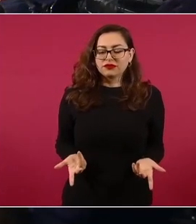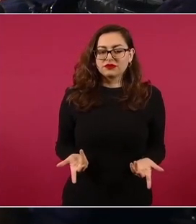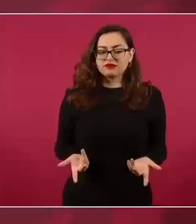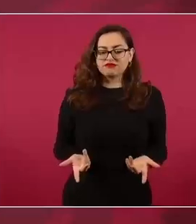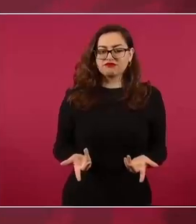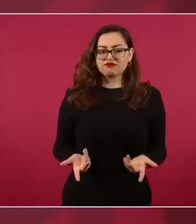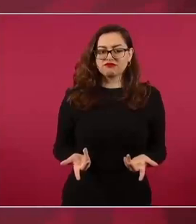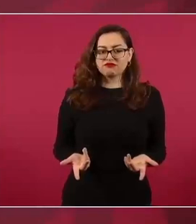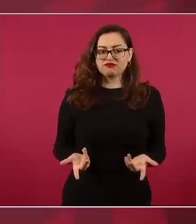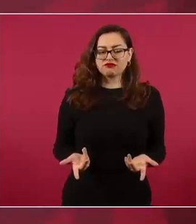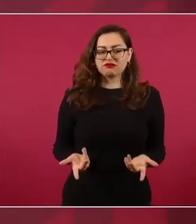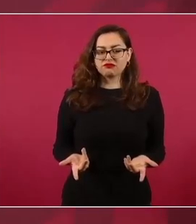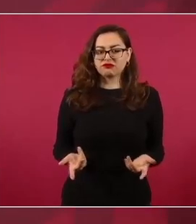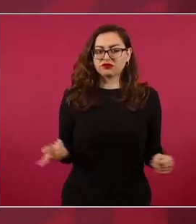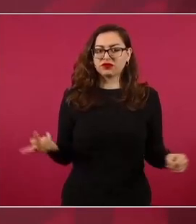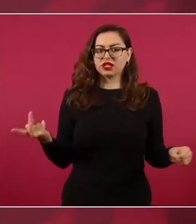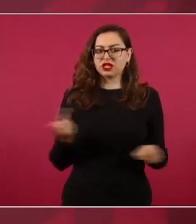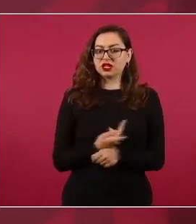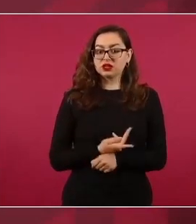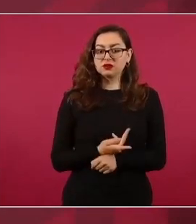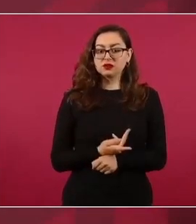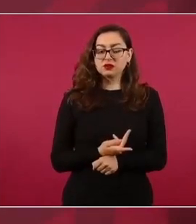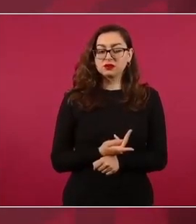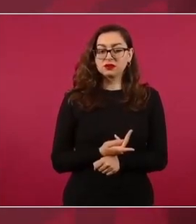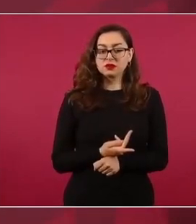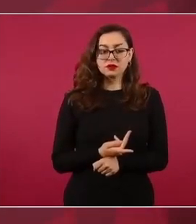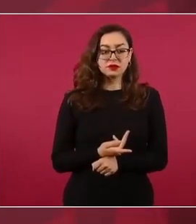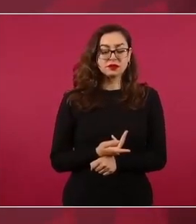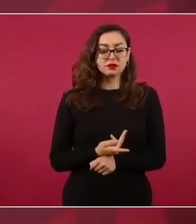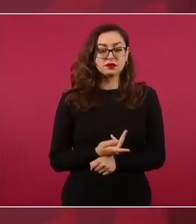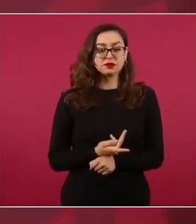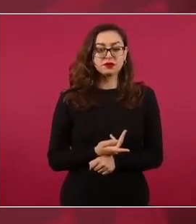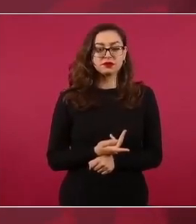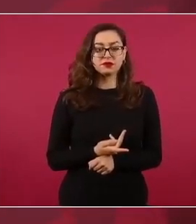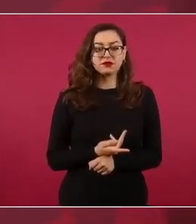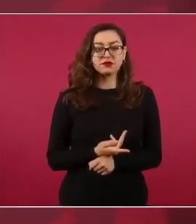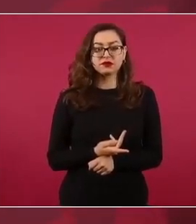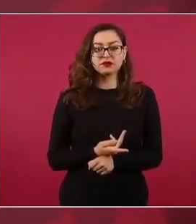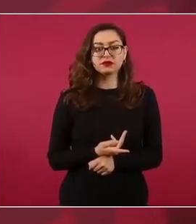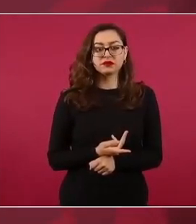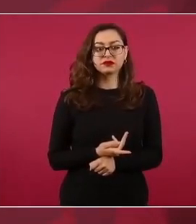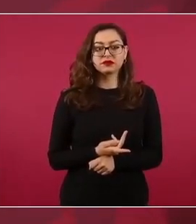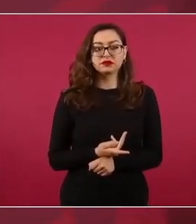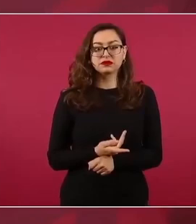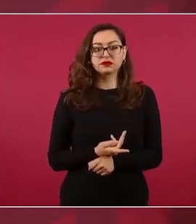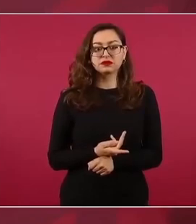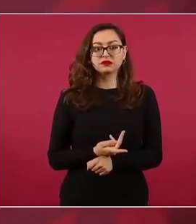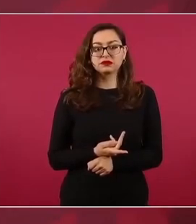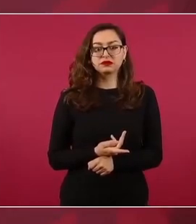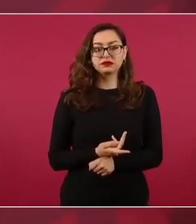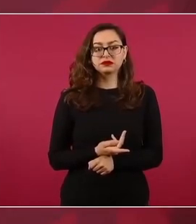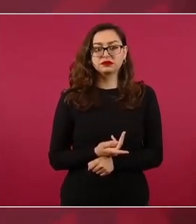a Cedillo Porfirio,